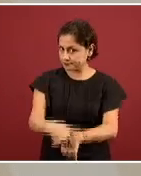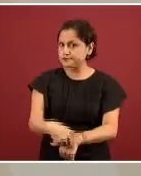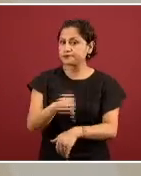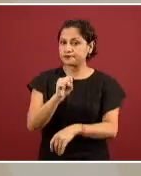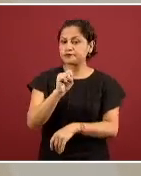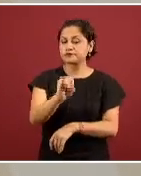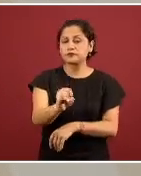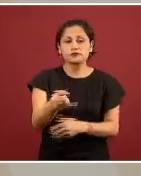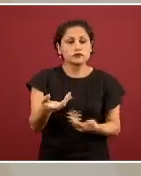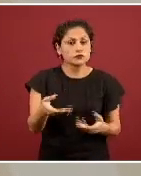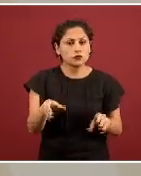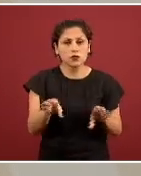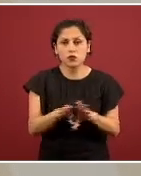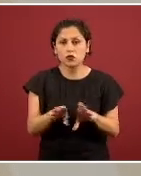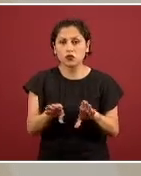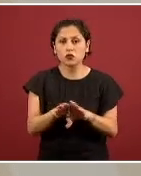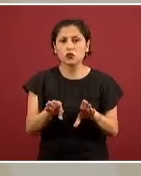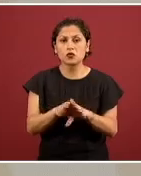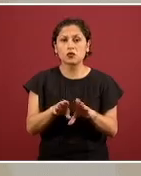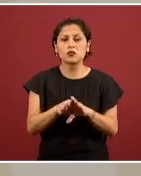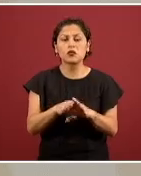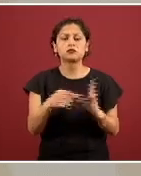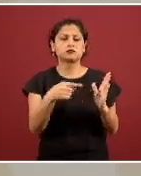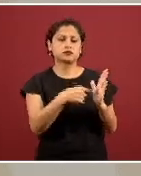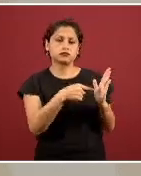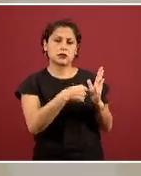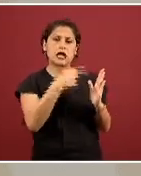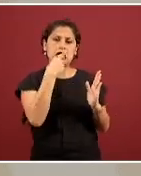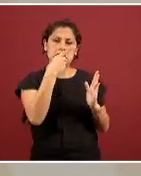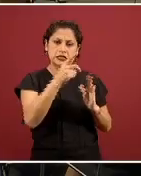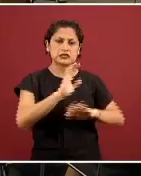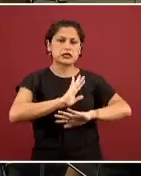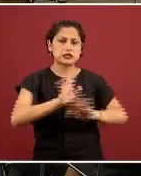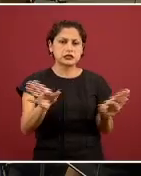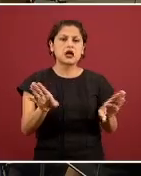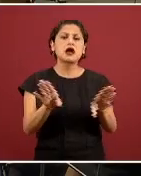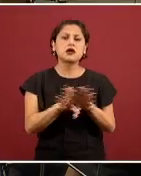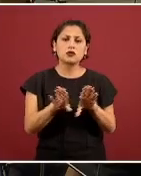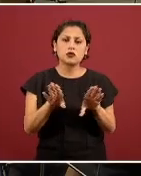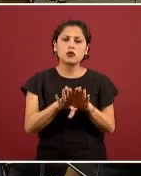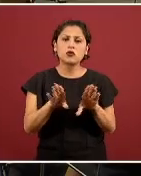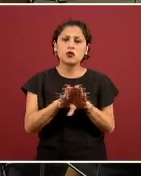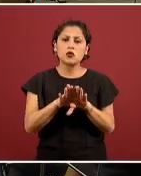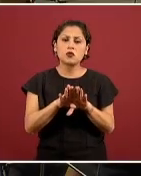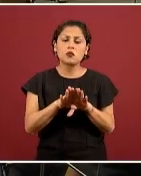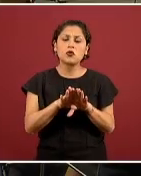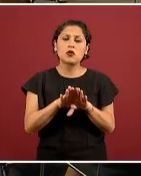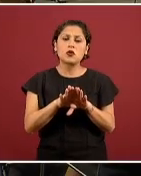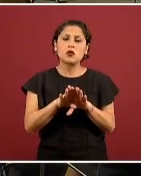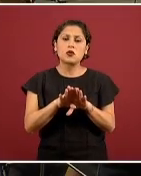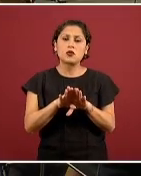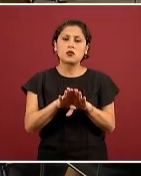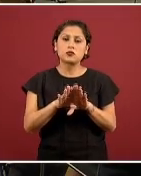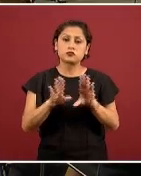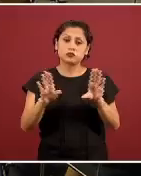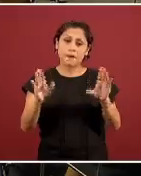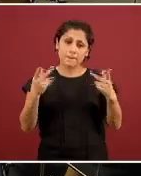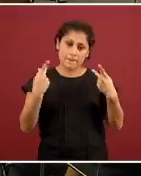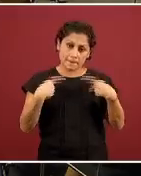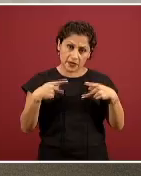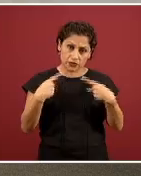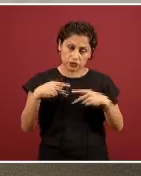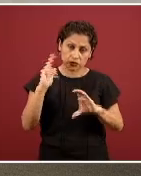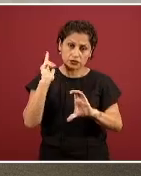descripción básica de cómo hay que reducir la capacidad de estos